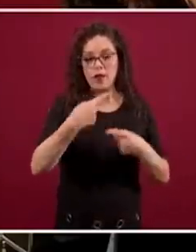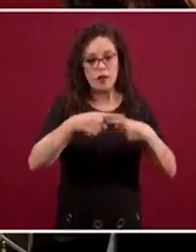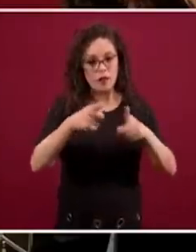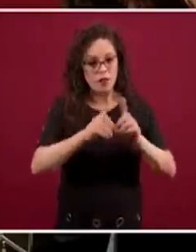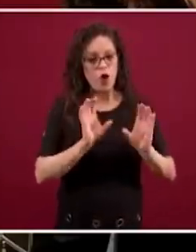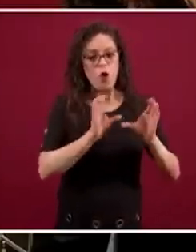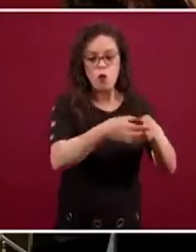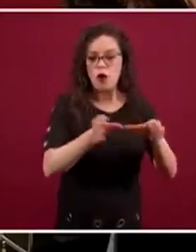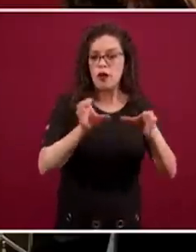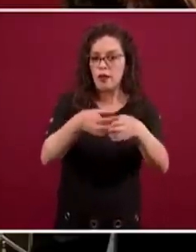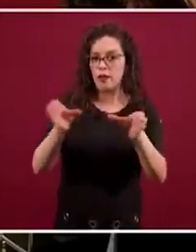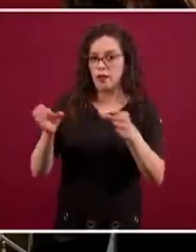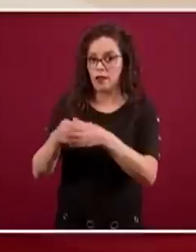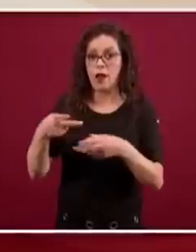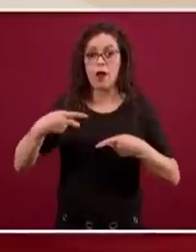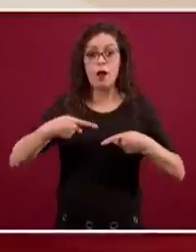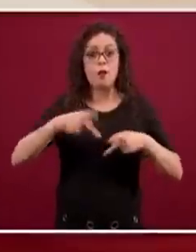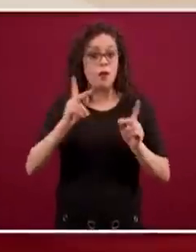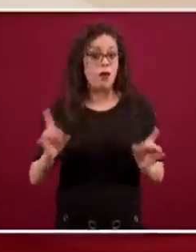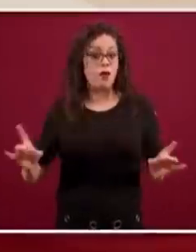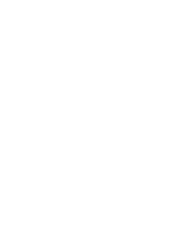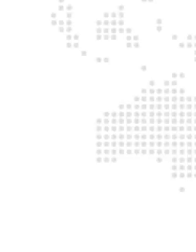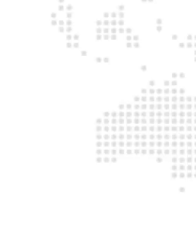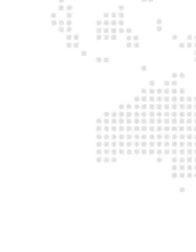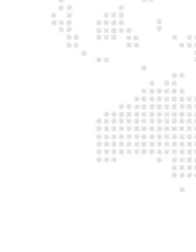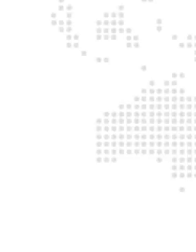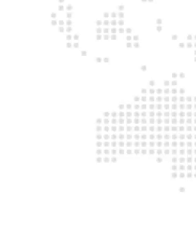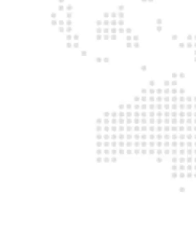pero perdieran el control, pues no podrán abrir.